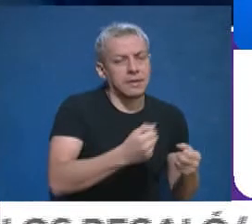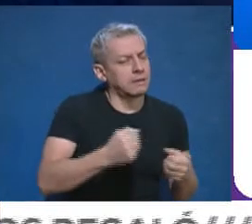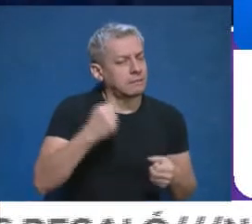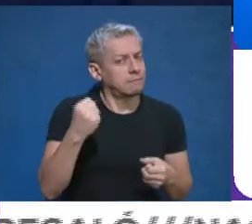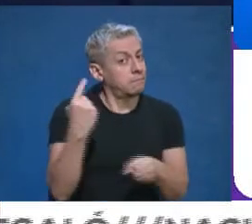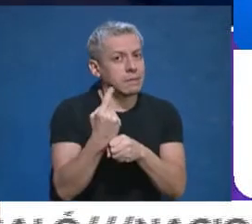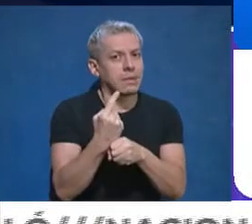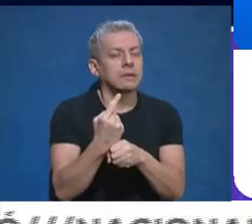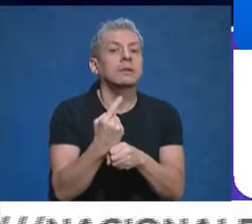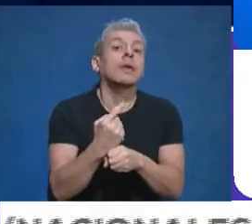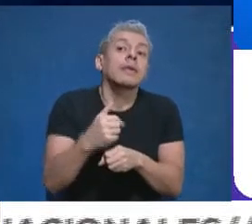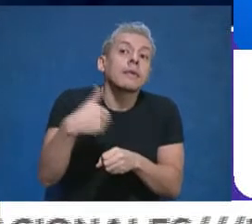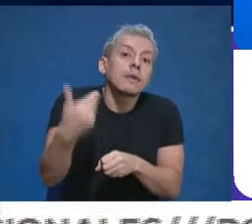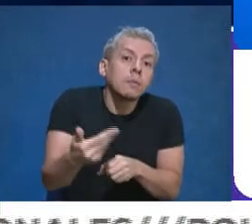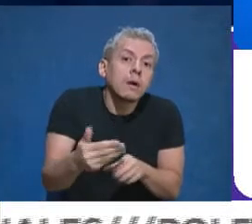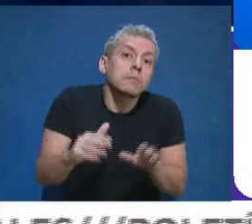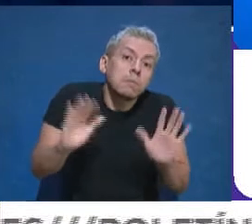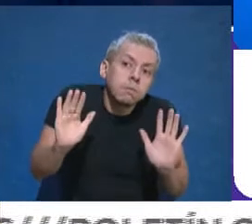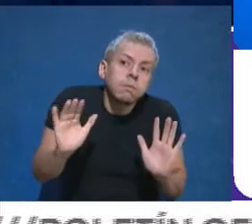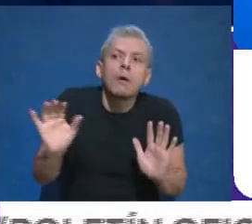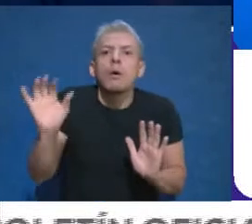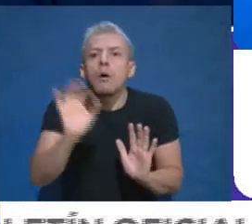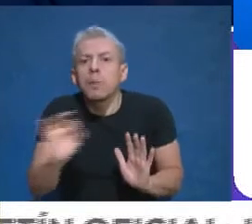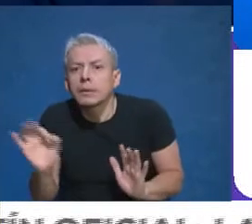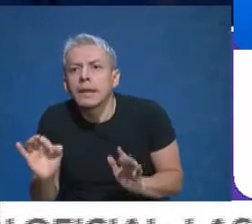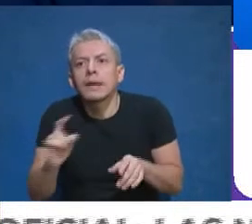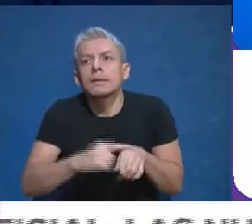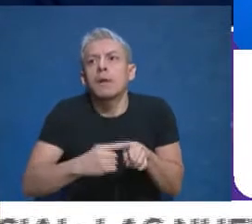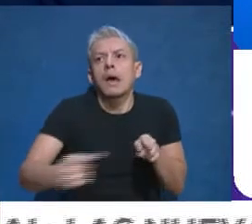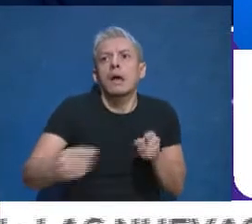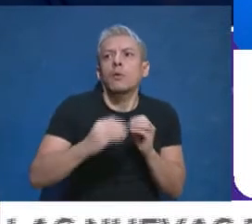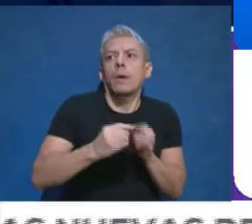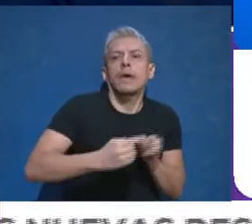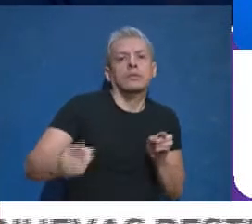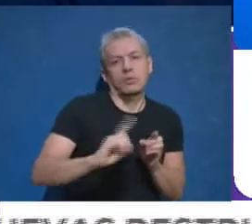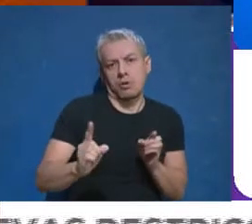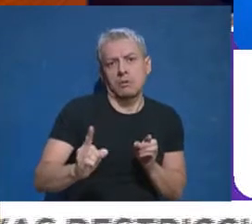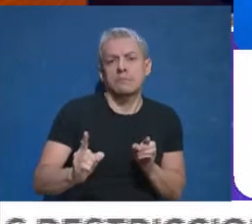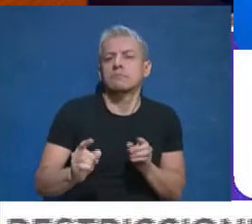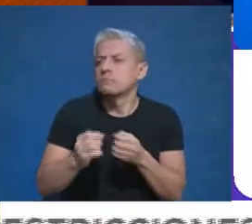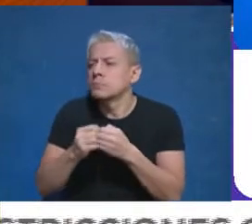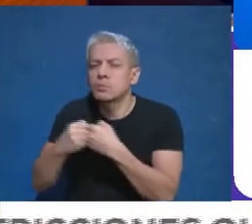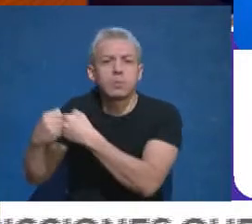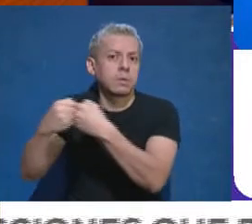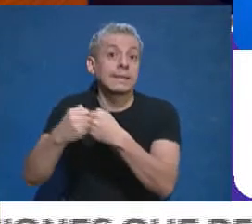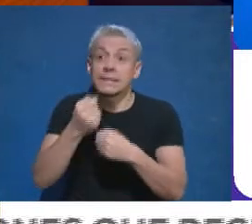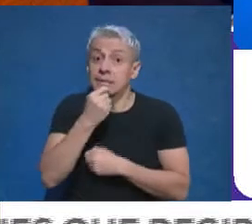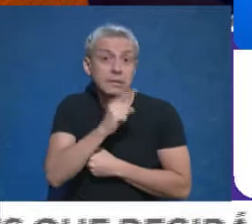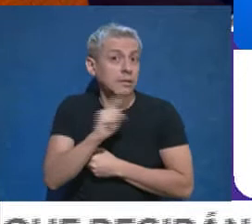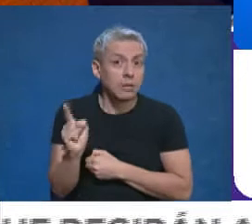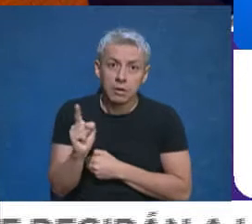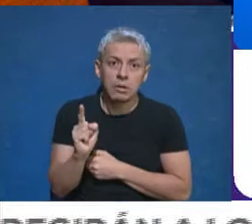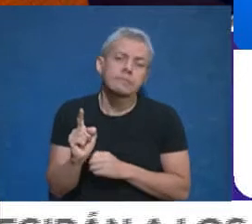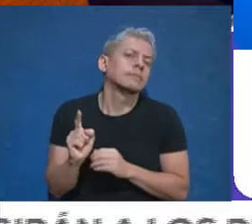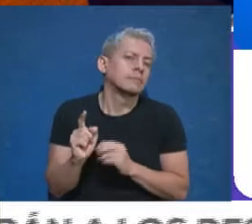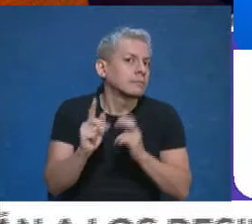ahí quizás aparezca una oportunidad de evitar un largo pleito. Pero si esto no llega a buen puerto, es importante que quede